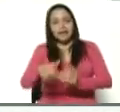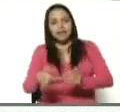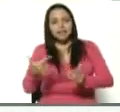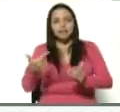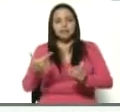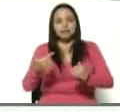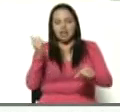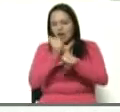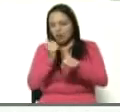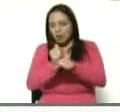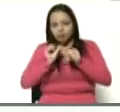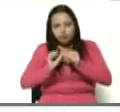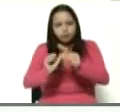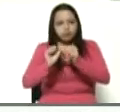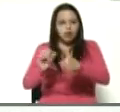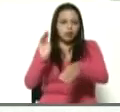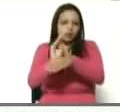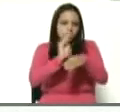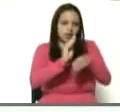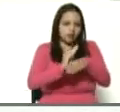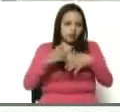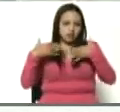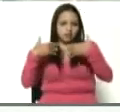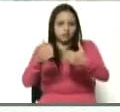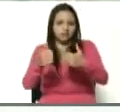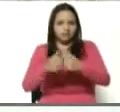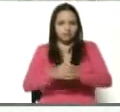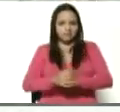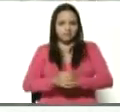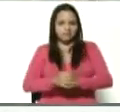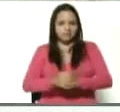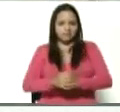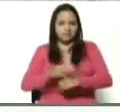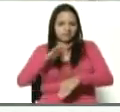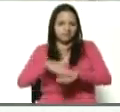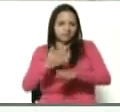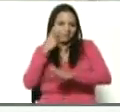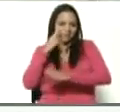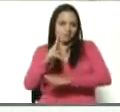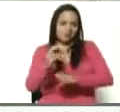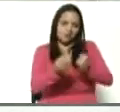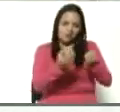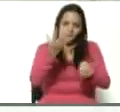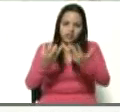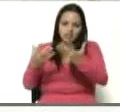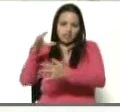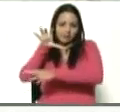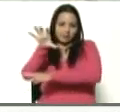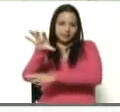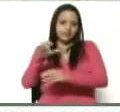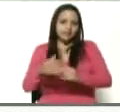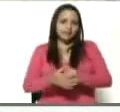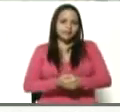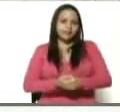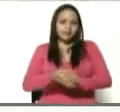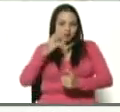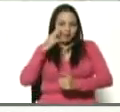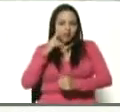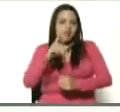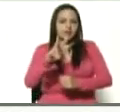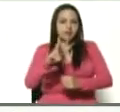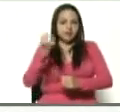tenemos de cuidarnos la salud, para ver florecer la patria, para ver